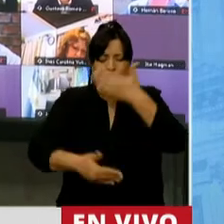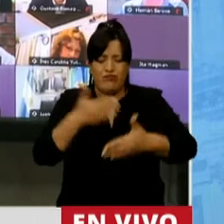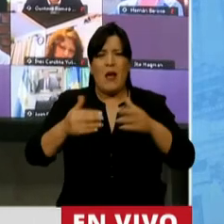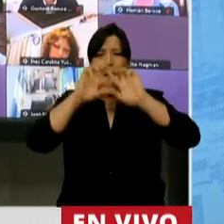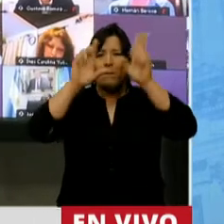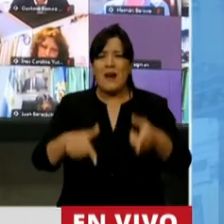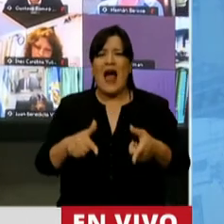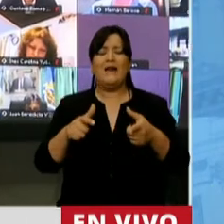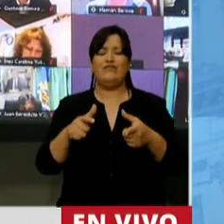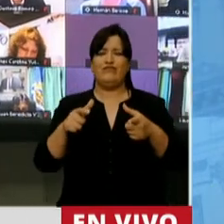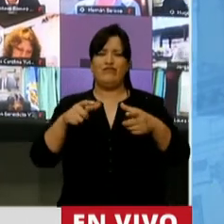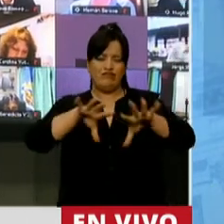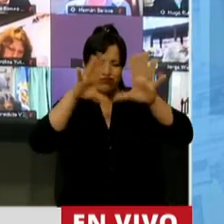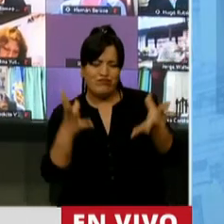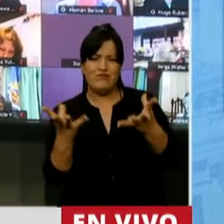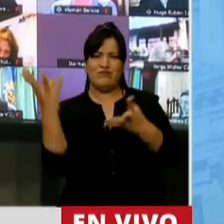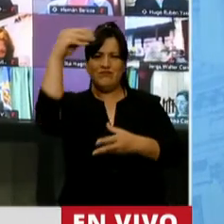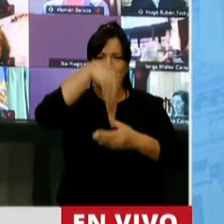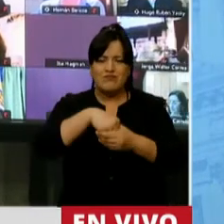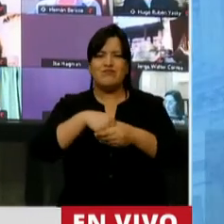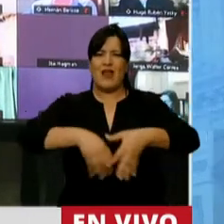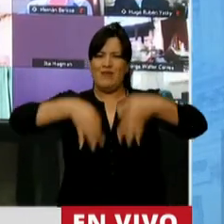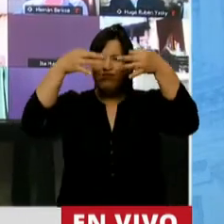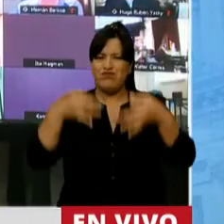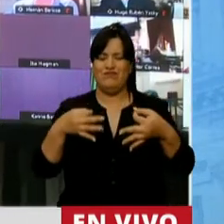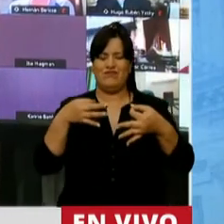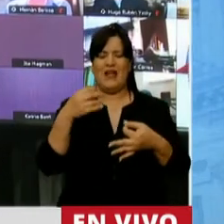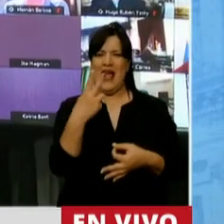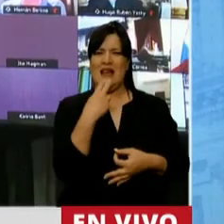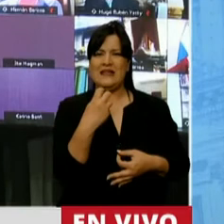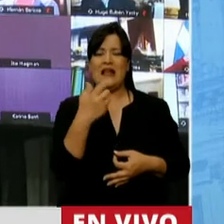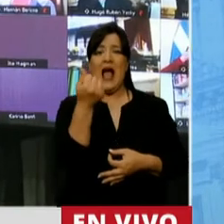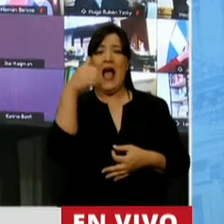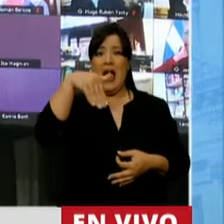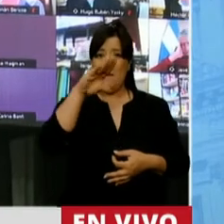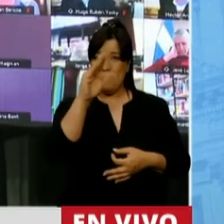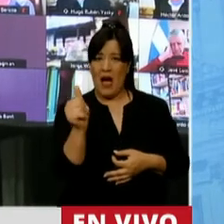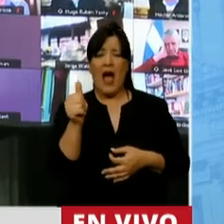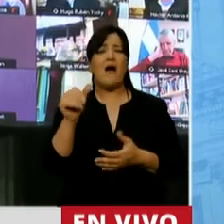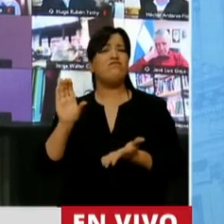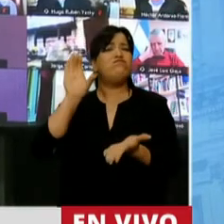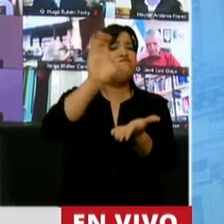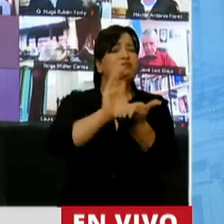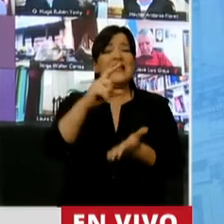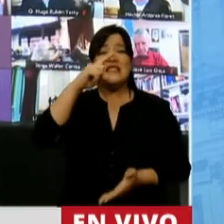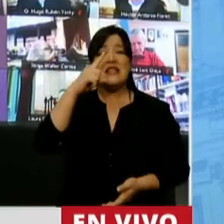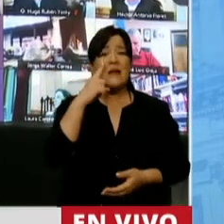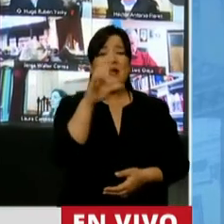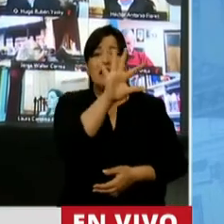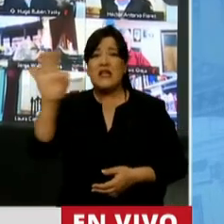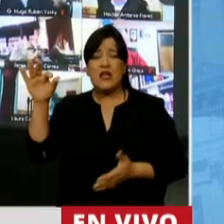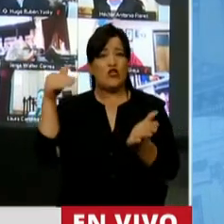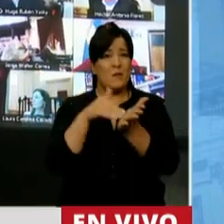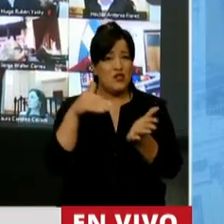Integral de Consolidación Eléctrica de Lamba, destinándole 7.500 millones